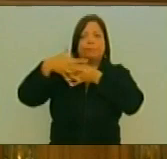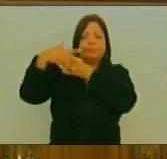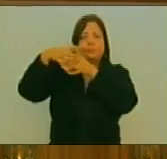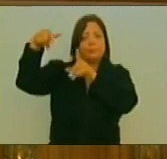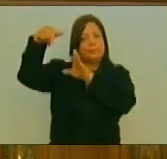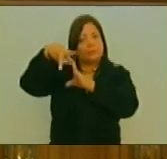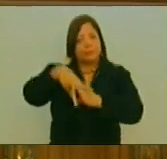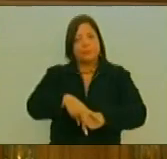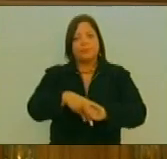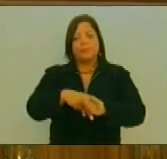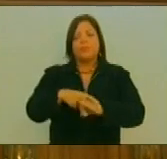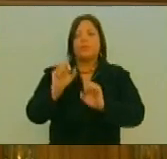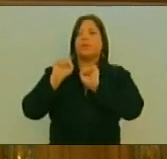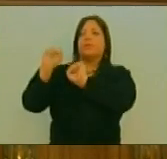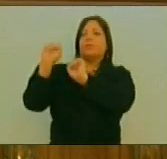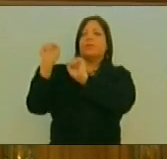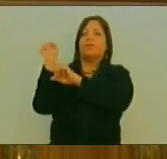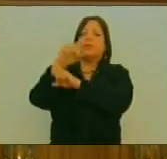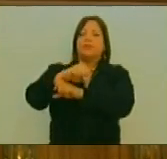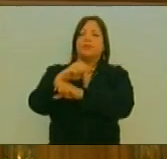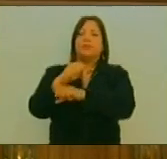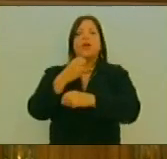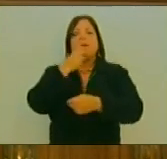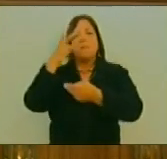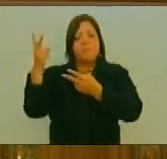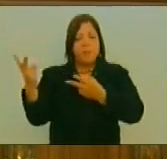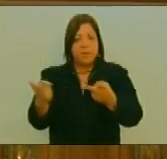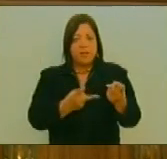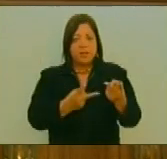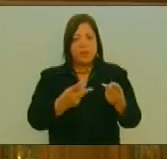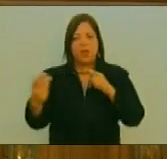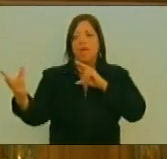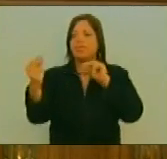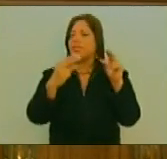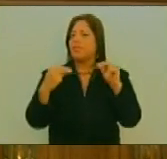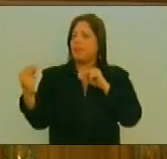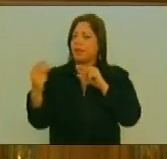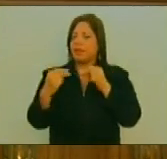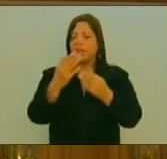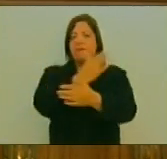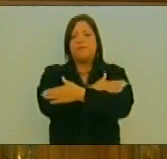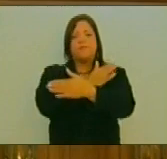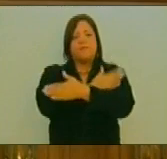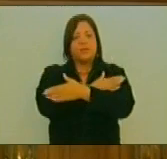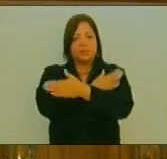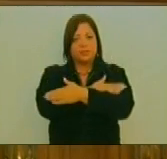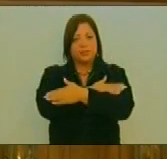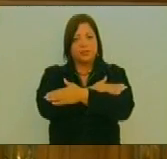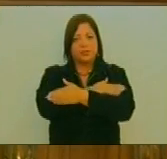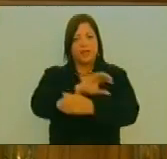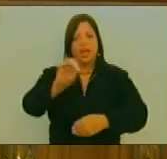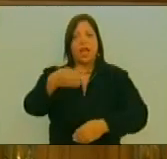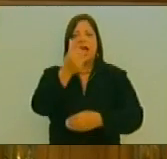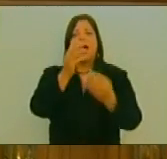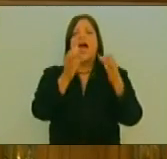Imperio Así Que Bienvenido El Debate Felicitaciones A La Directiva Por Haber Traído